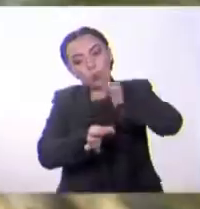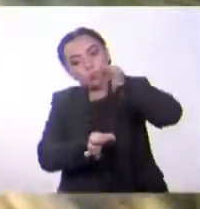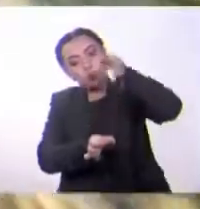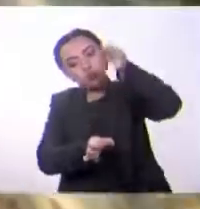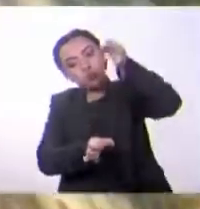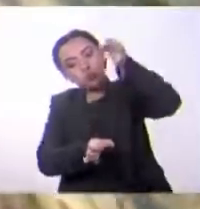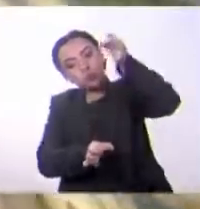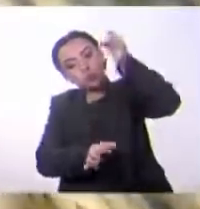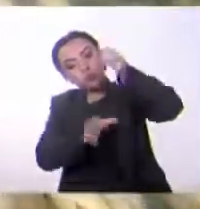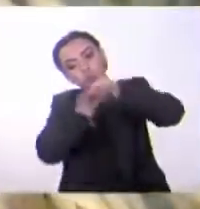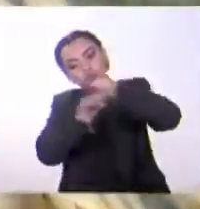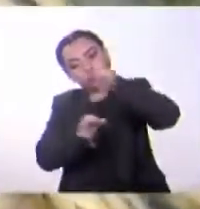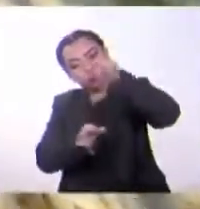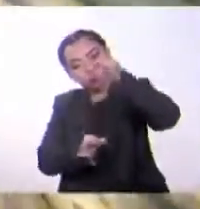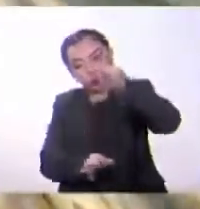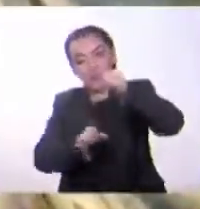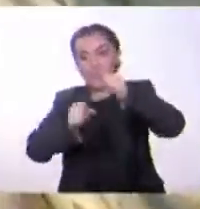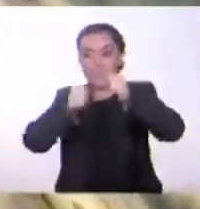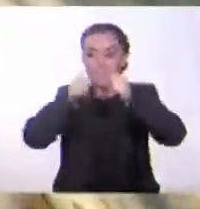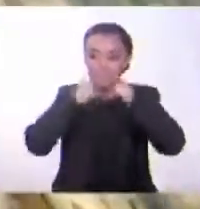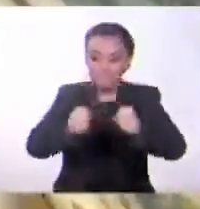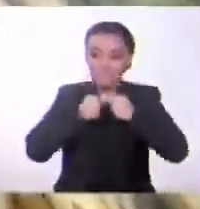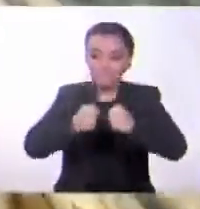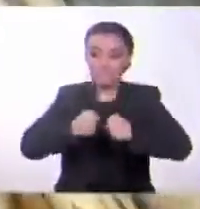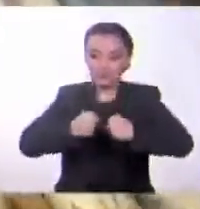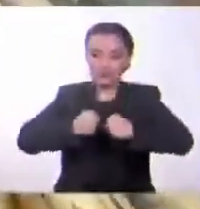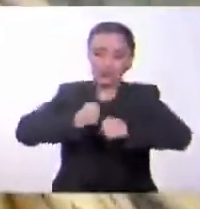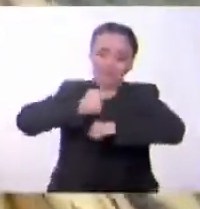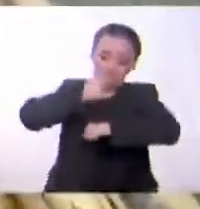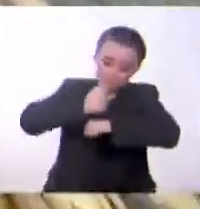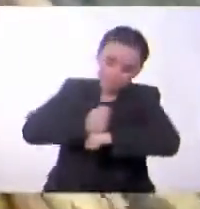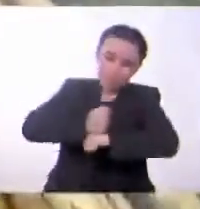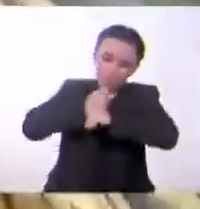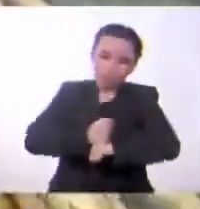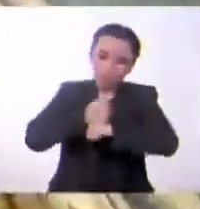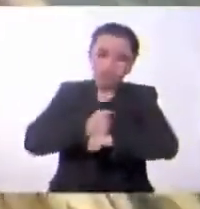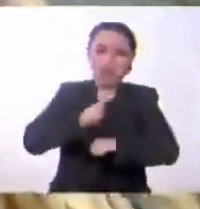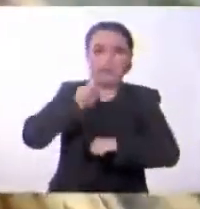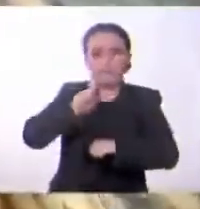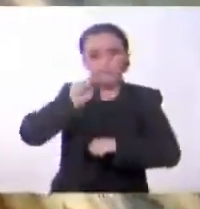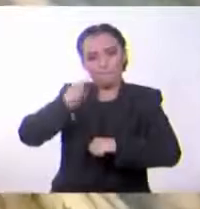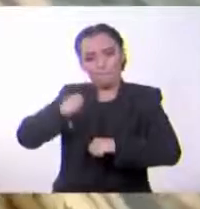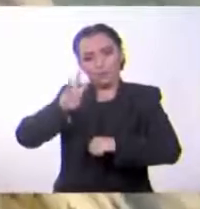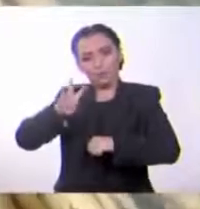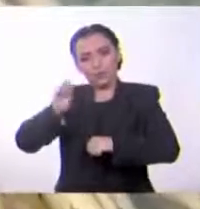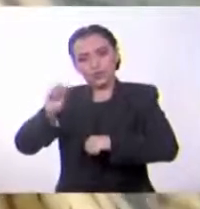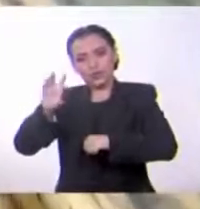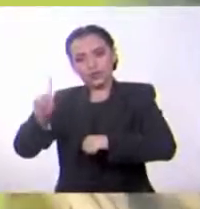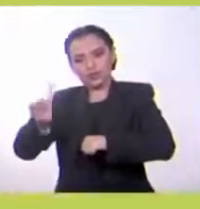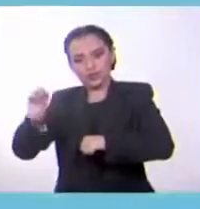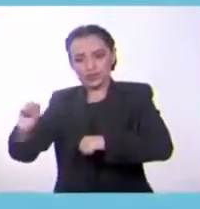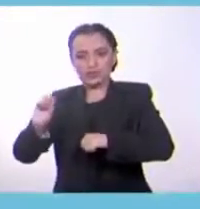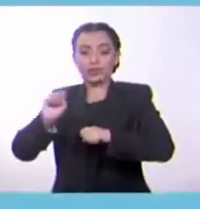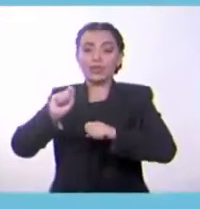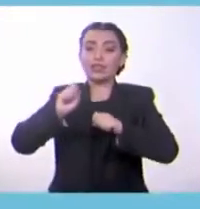y 1,610 libras fuerza. Eso es, más de media tonelada sin romperse.